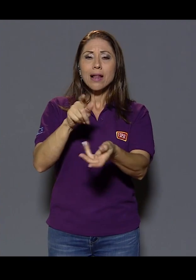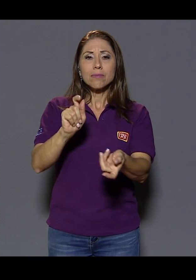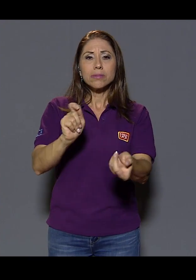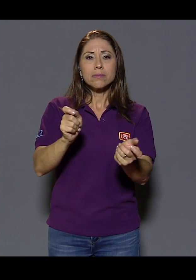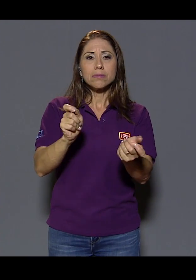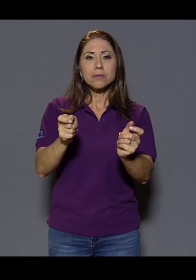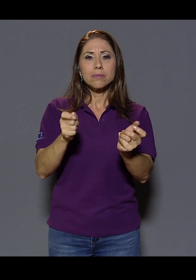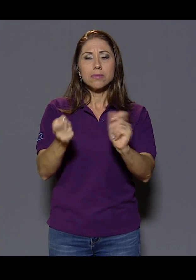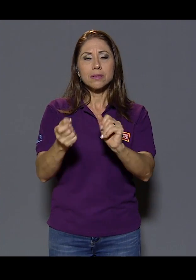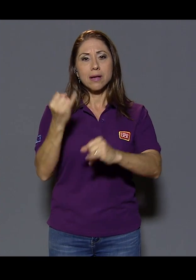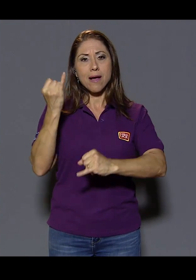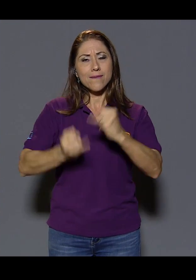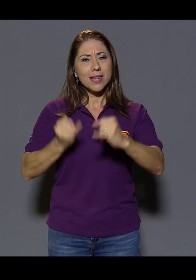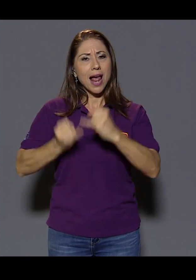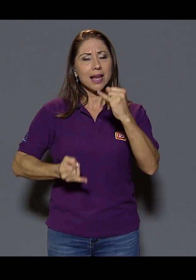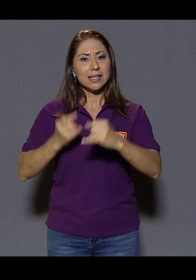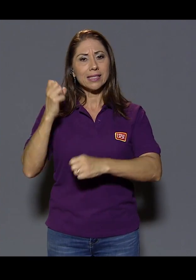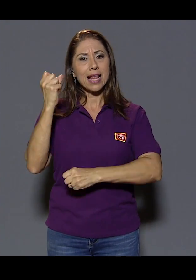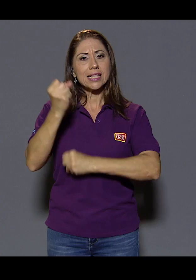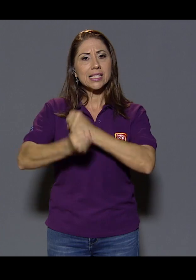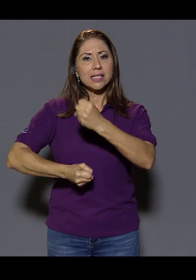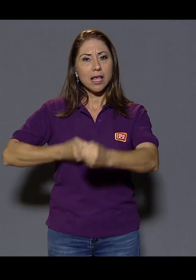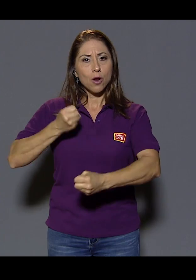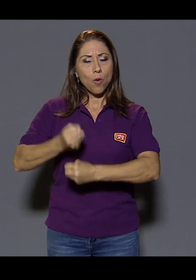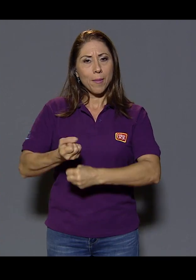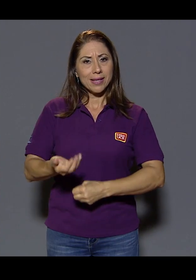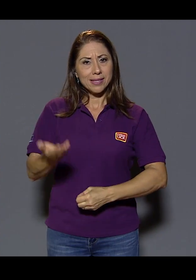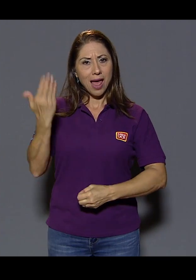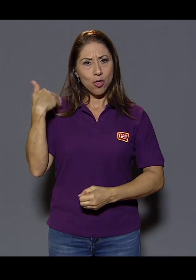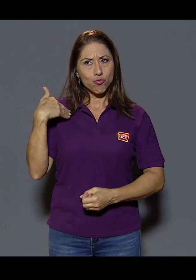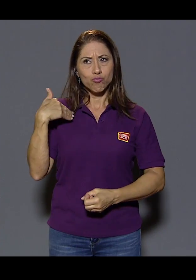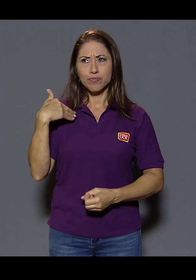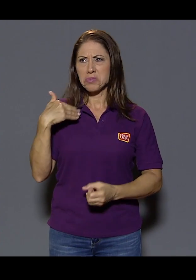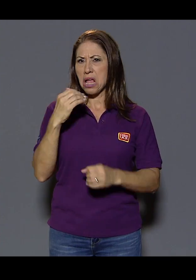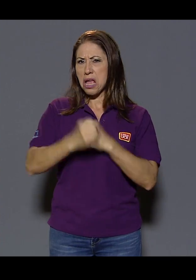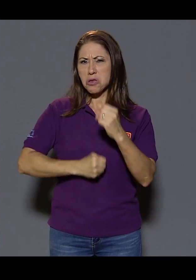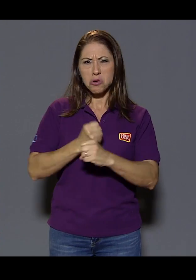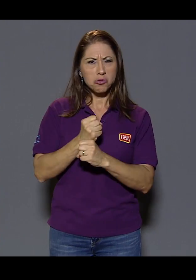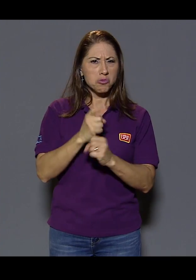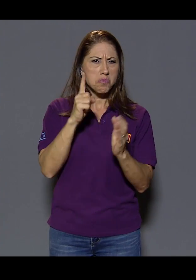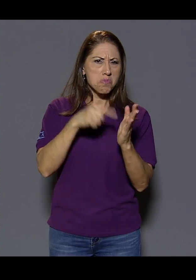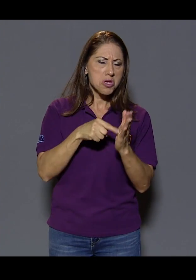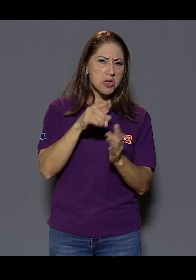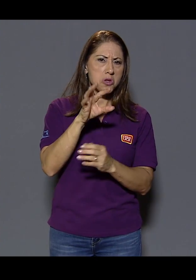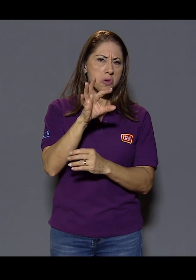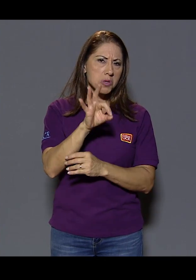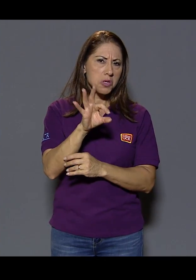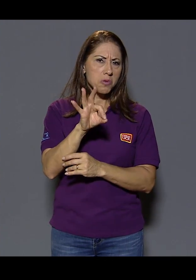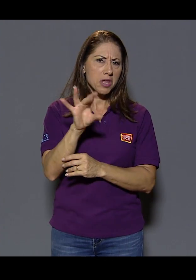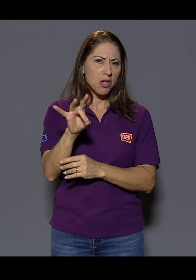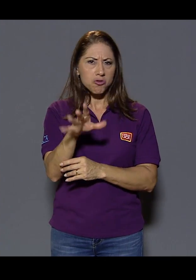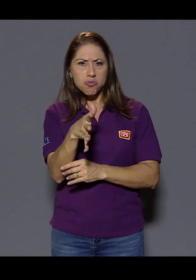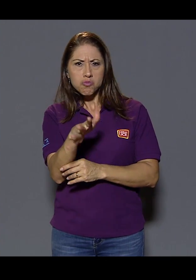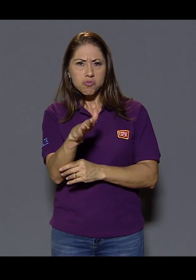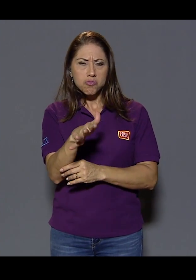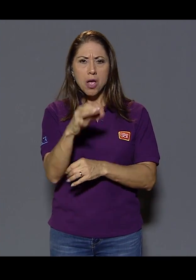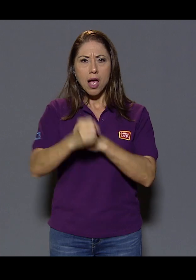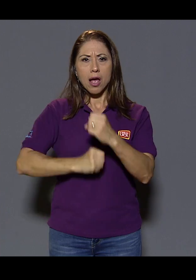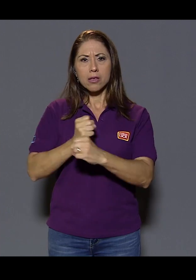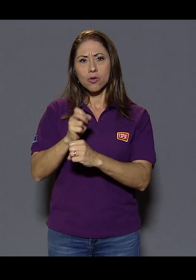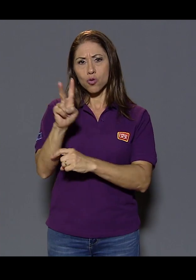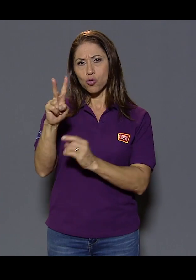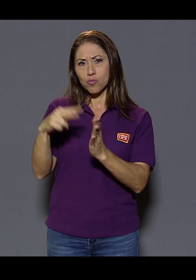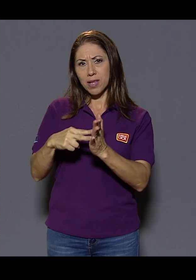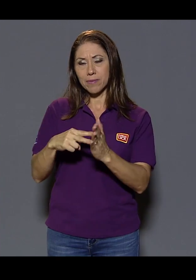hospital a finales de los años del siglo pasado, el 98 por ahí, 2000, de que